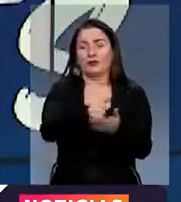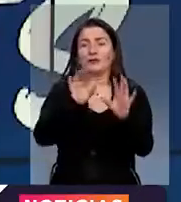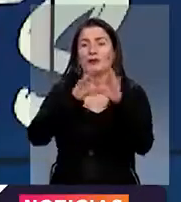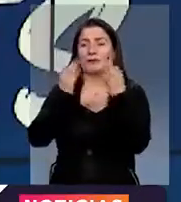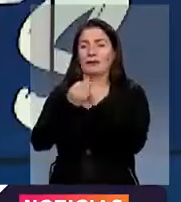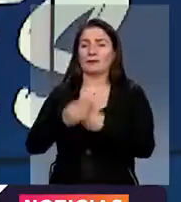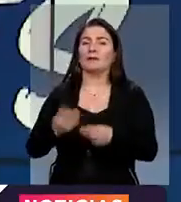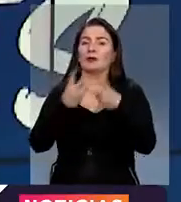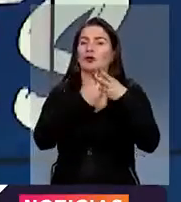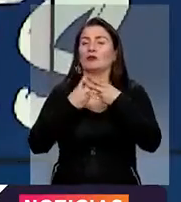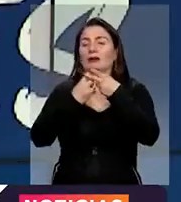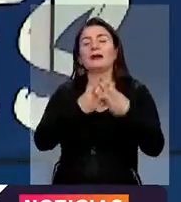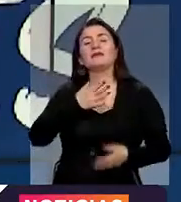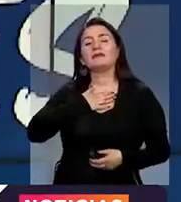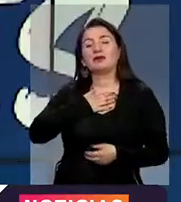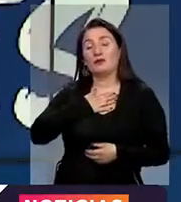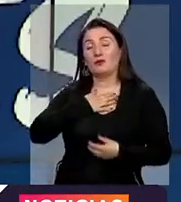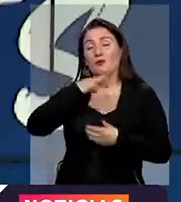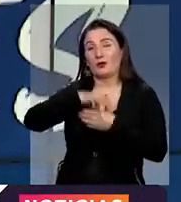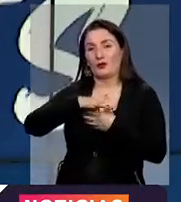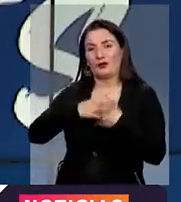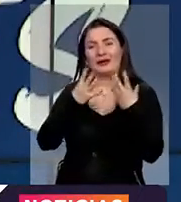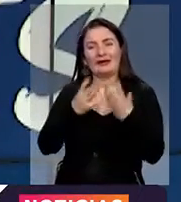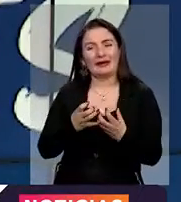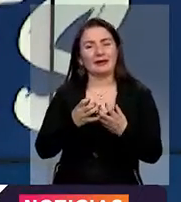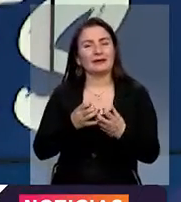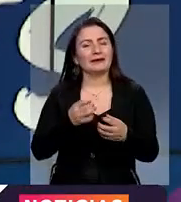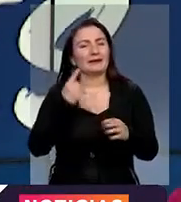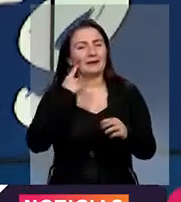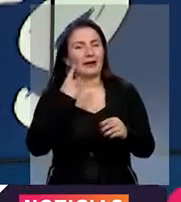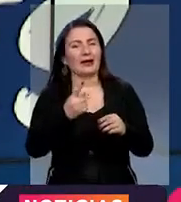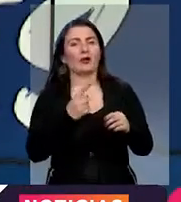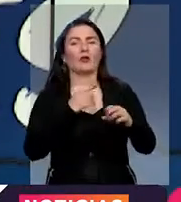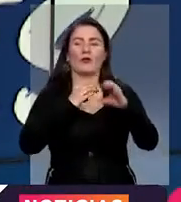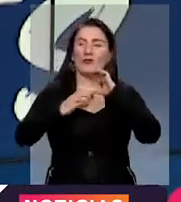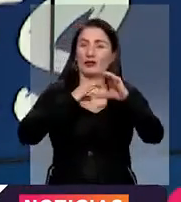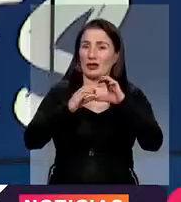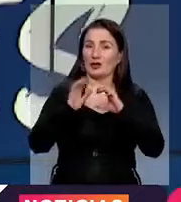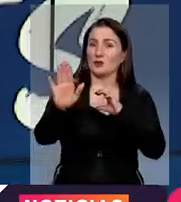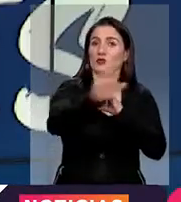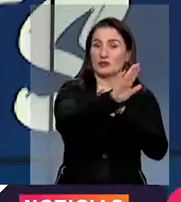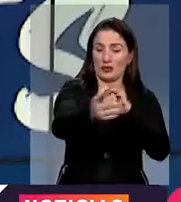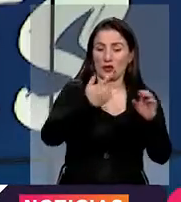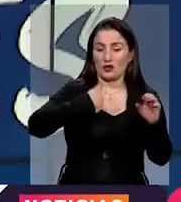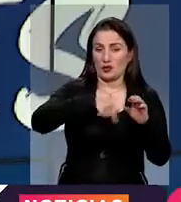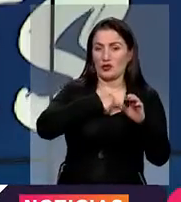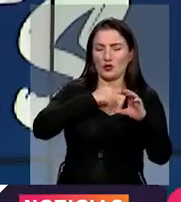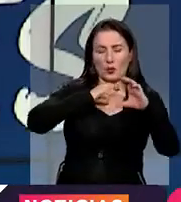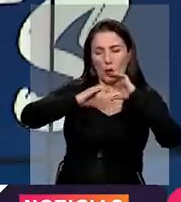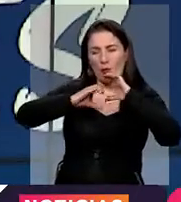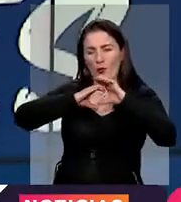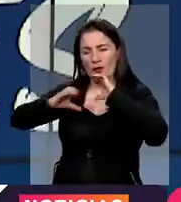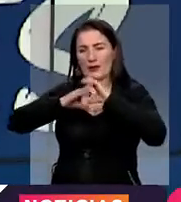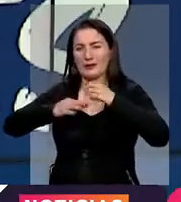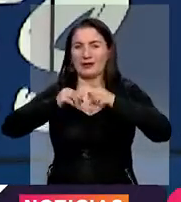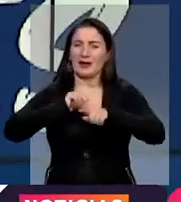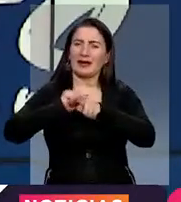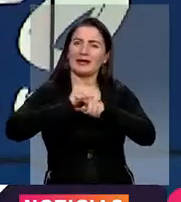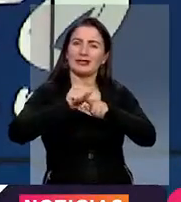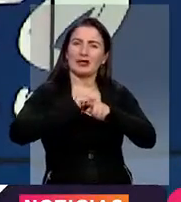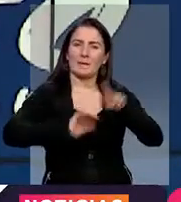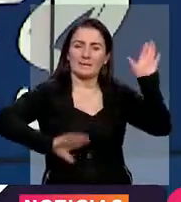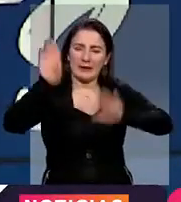El numeral Con Mi Voto Quiero es uno de los principales puentes de comunicación entre ustedes y nosotros para hacer realidad este ejercicio de